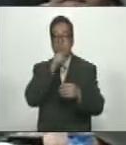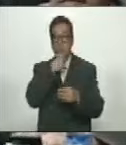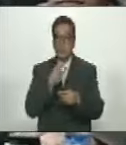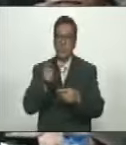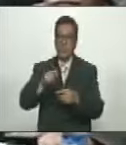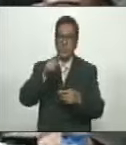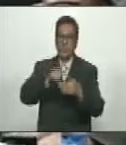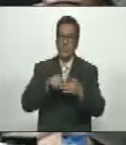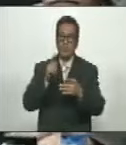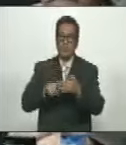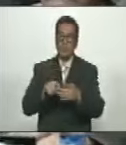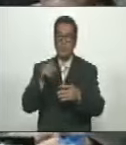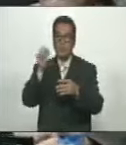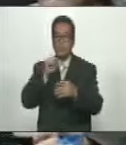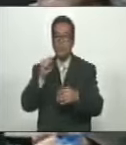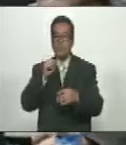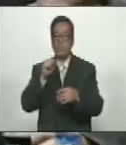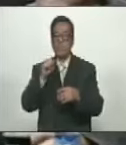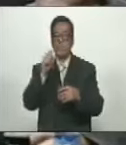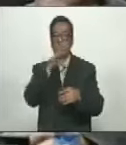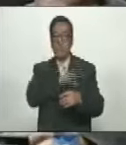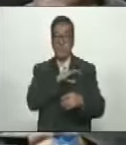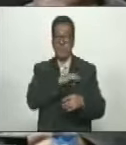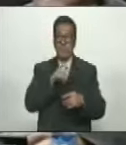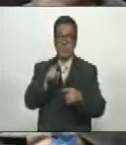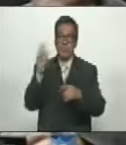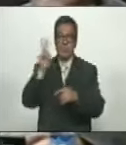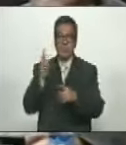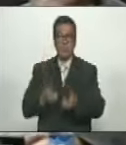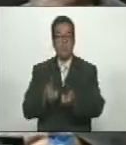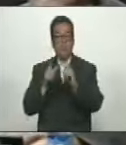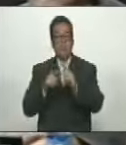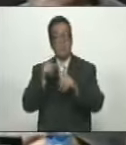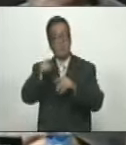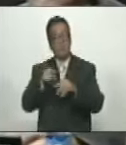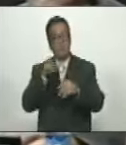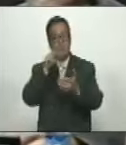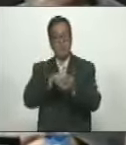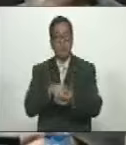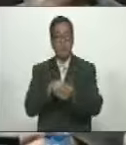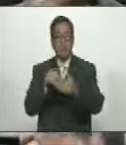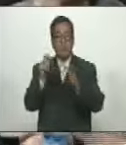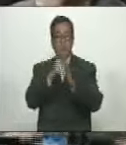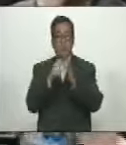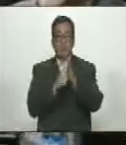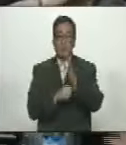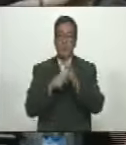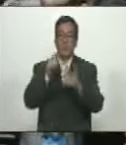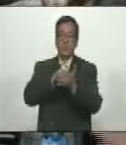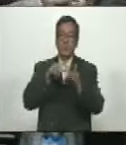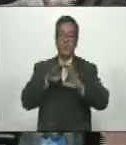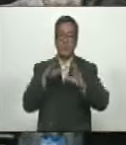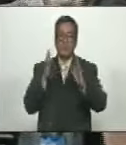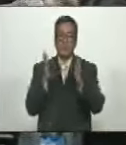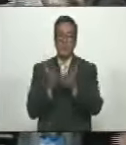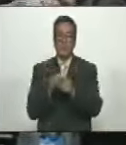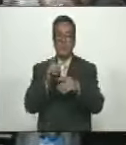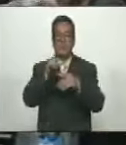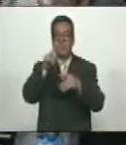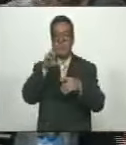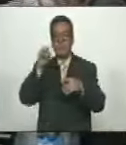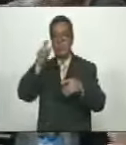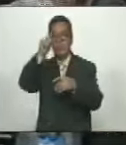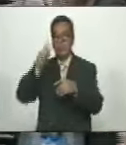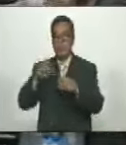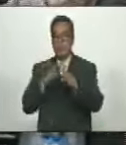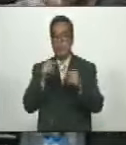Sumado A Los Pensionados Al Seguro Social Permitió A Venezuela Romper El Réco Mundial Establecer El Réco Mundial De 100%